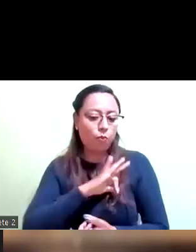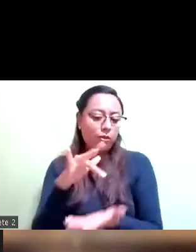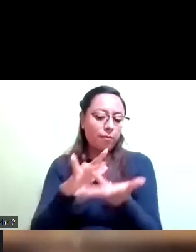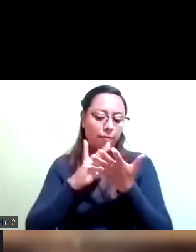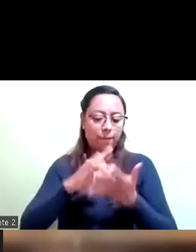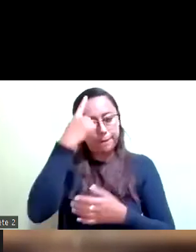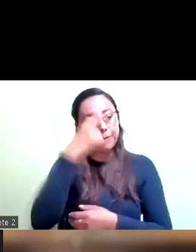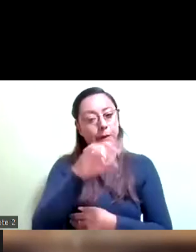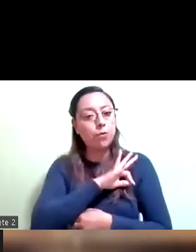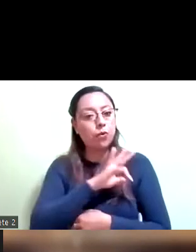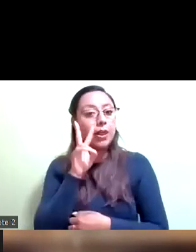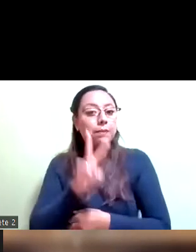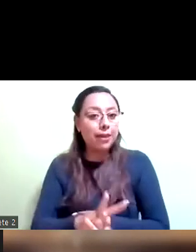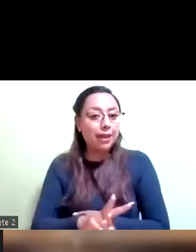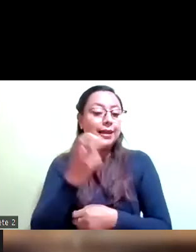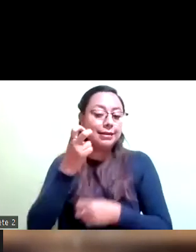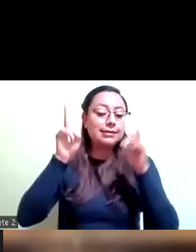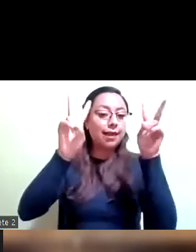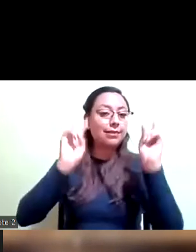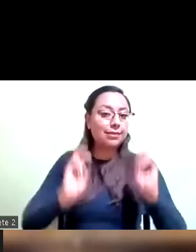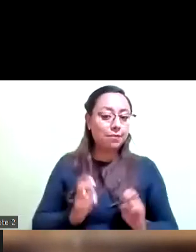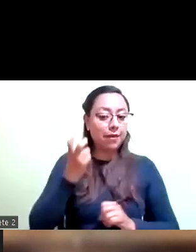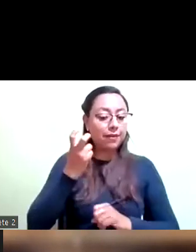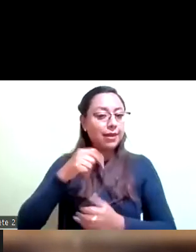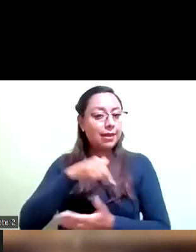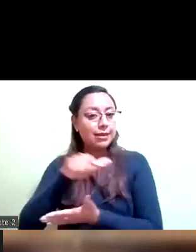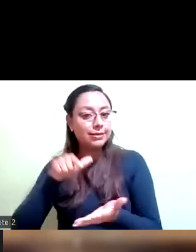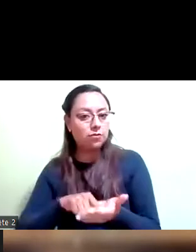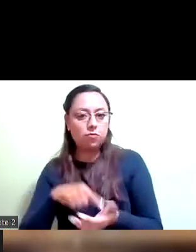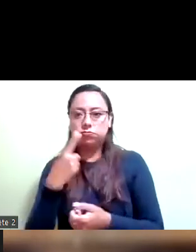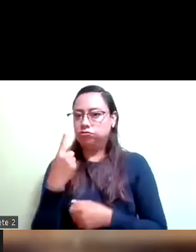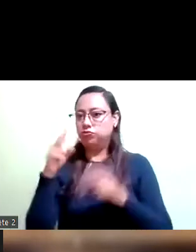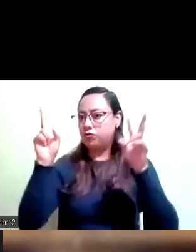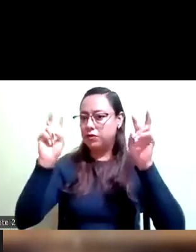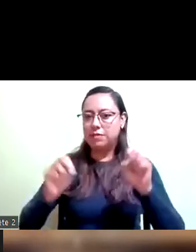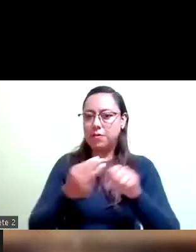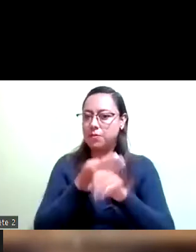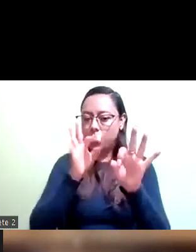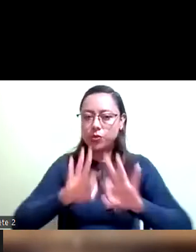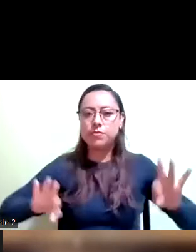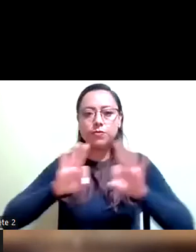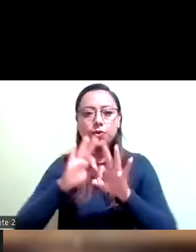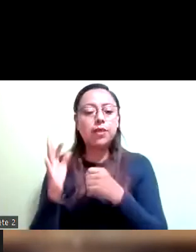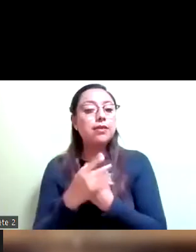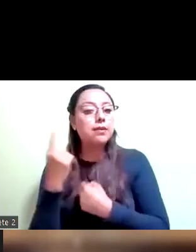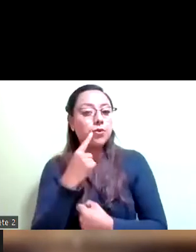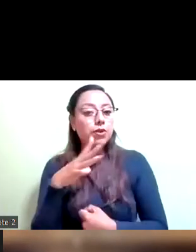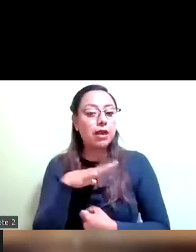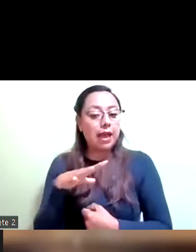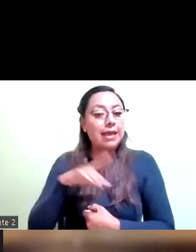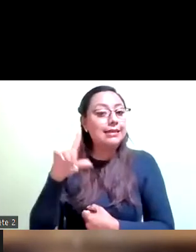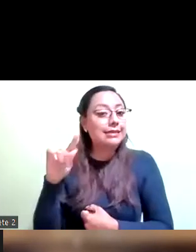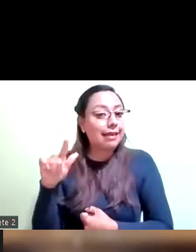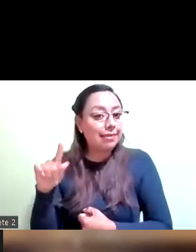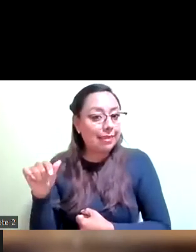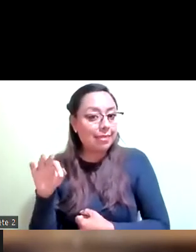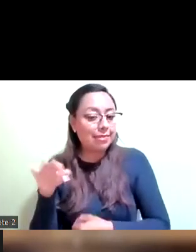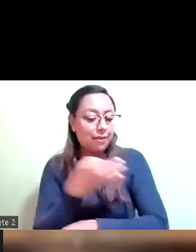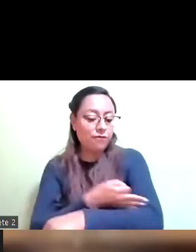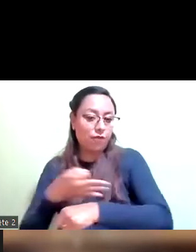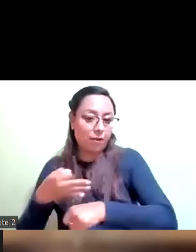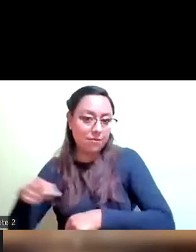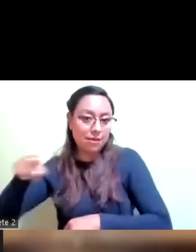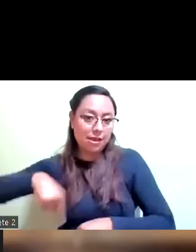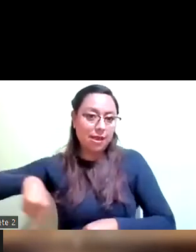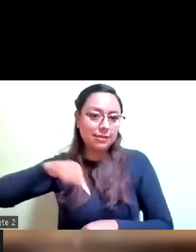el tema de este predio como un tema primordial ya que son más de 70 familias que llevan cinco años en la incertidumbre